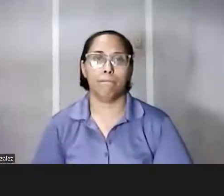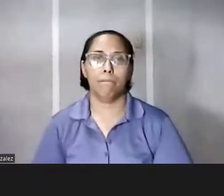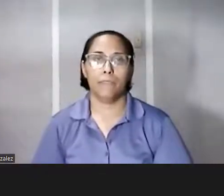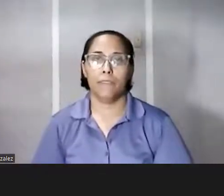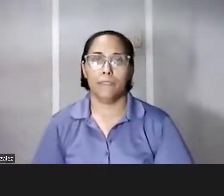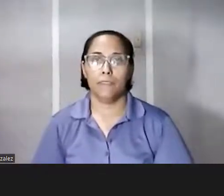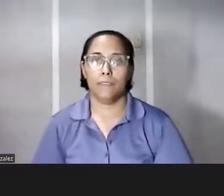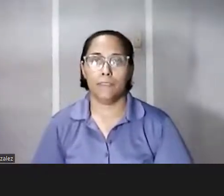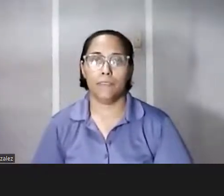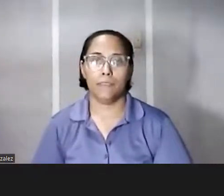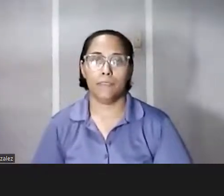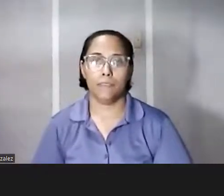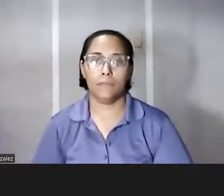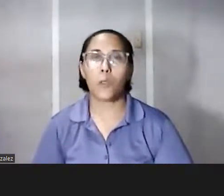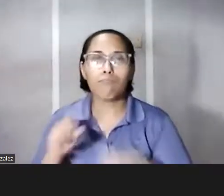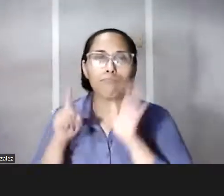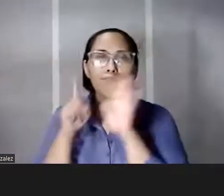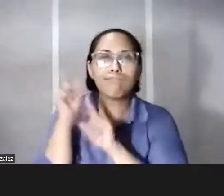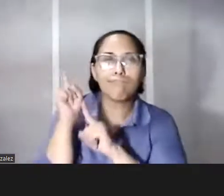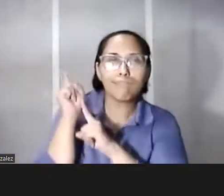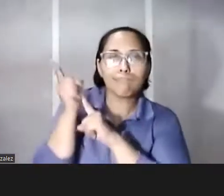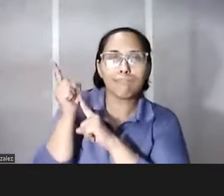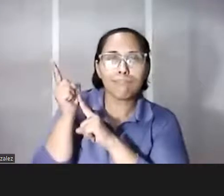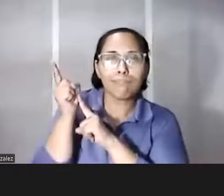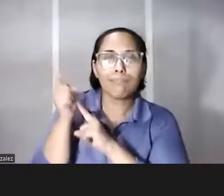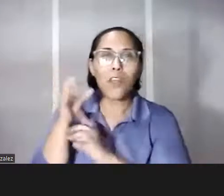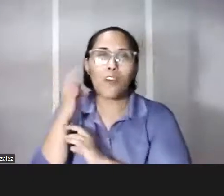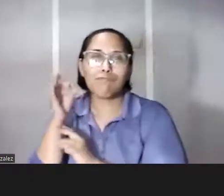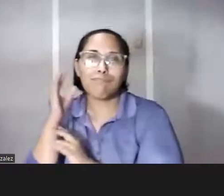Ven un minutito. Quien me está ayudando el Facebook.